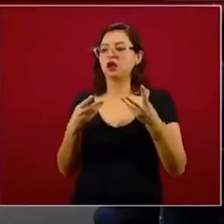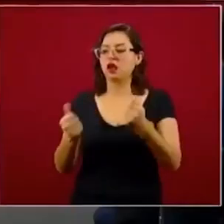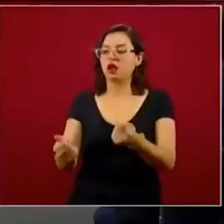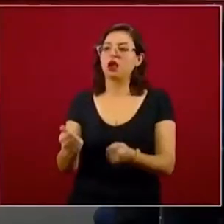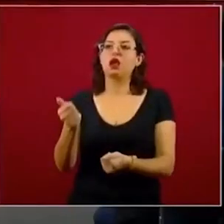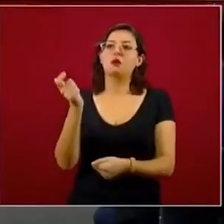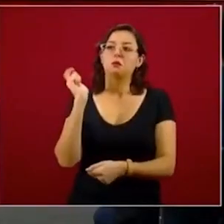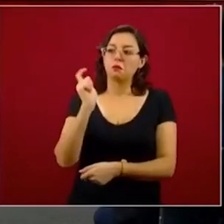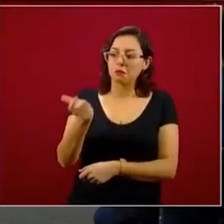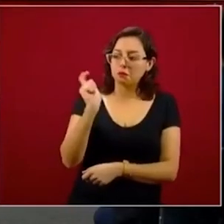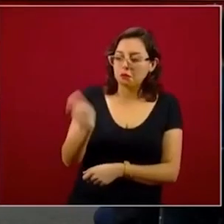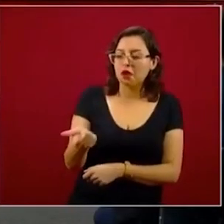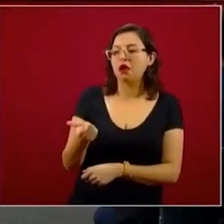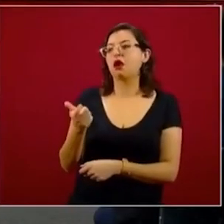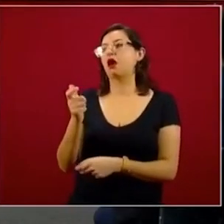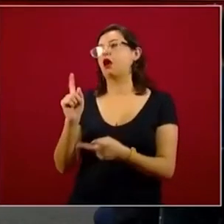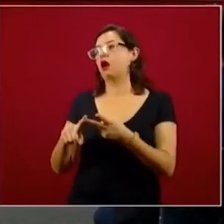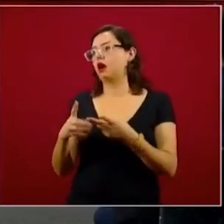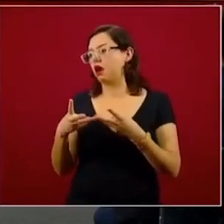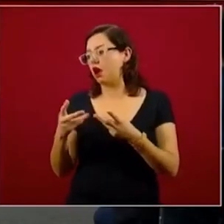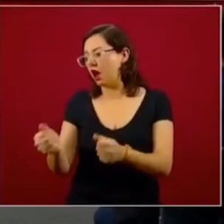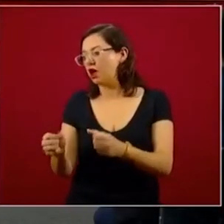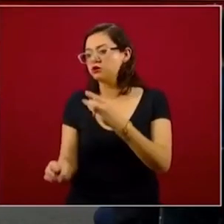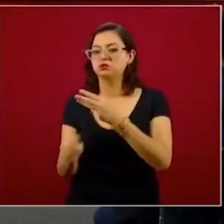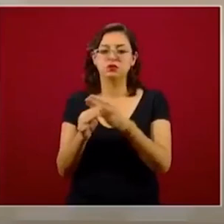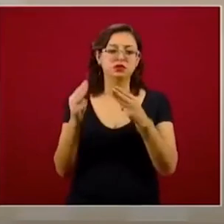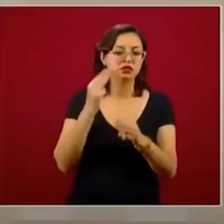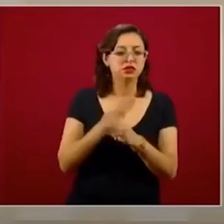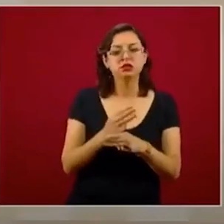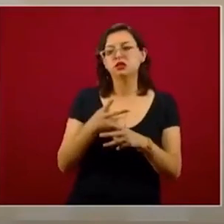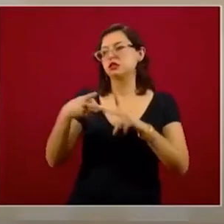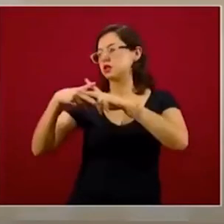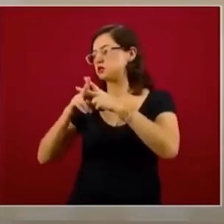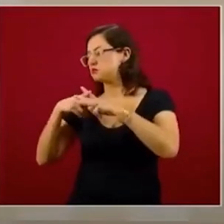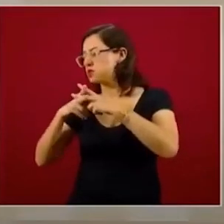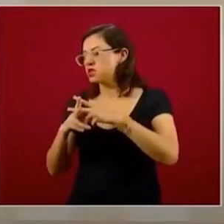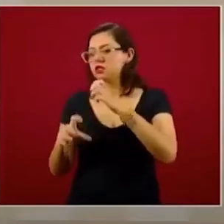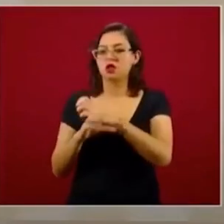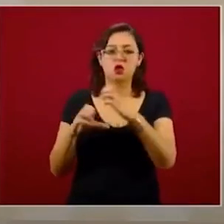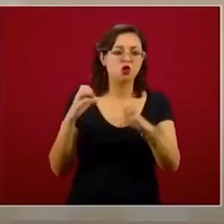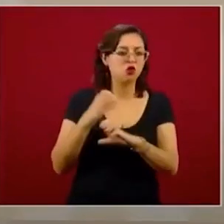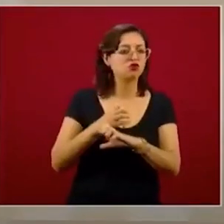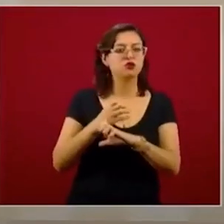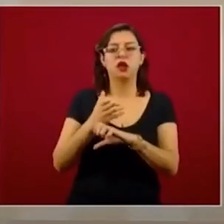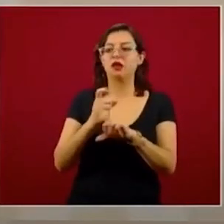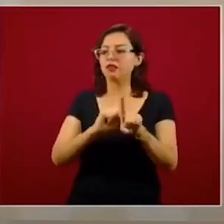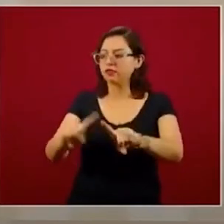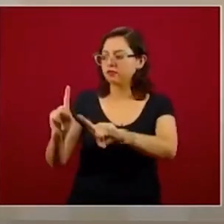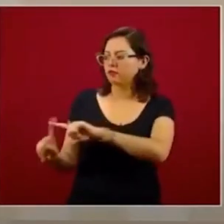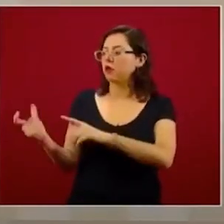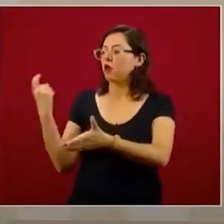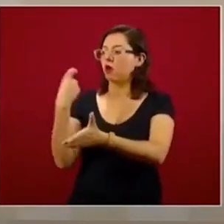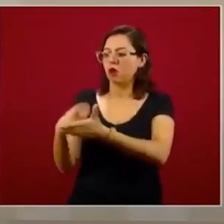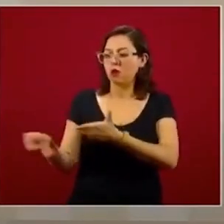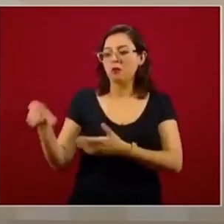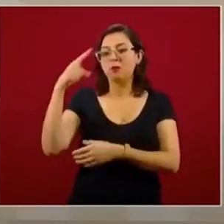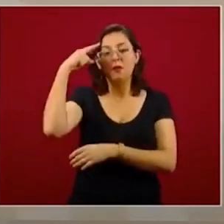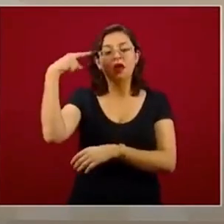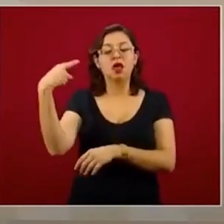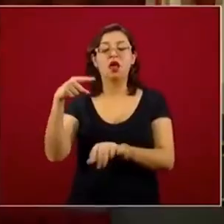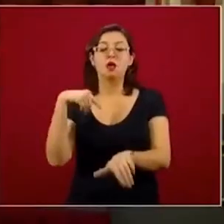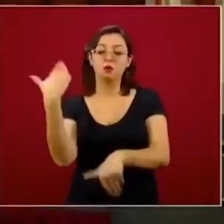negocios, a adquisición de algún equipo, alguna herramienta para que este negocio pueda, cuando